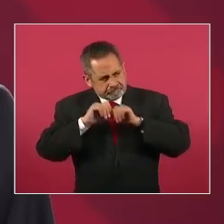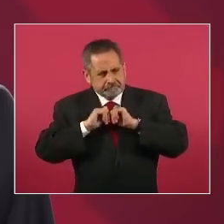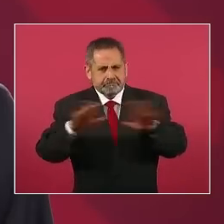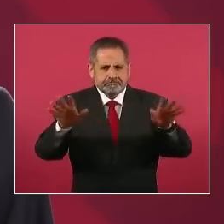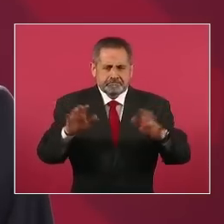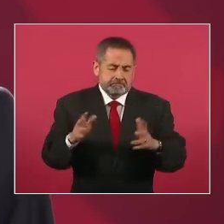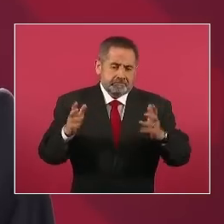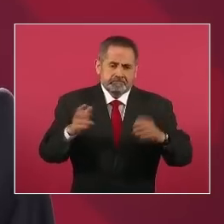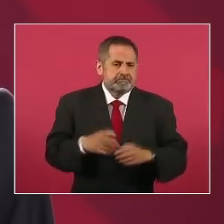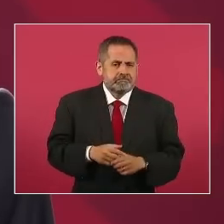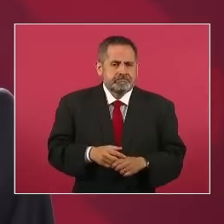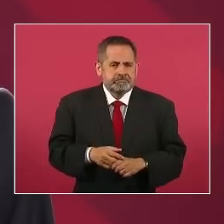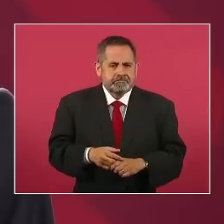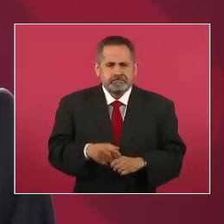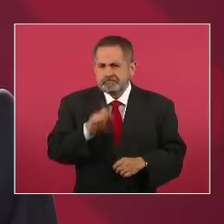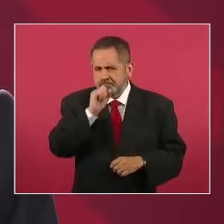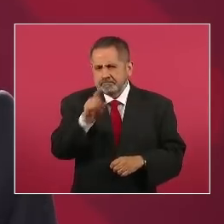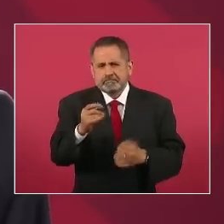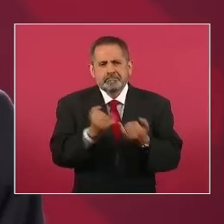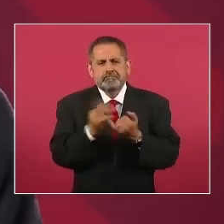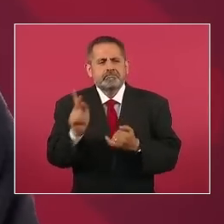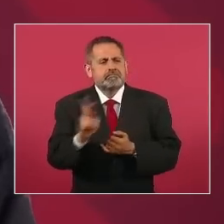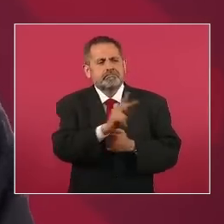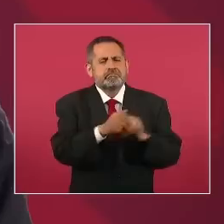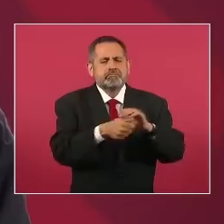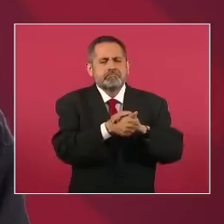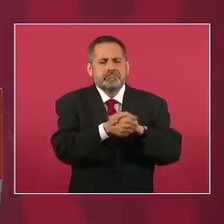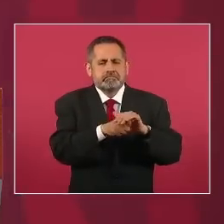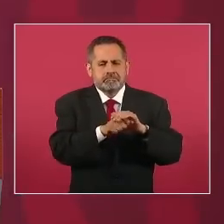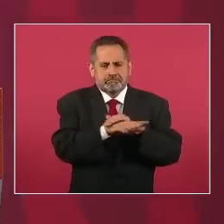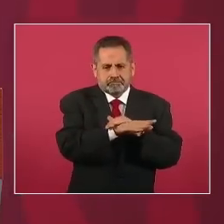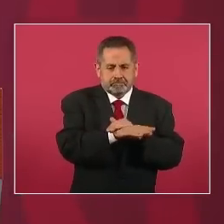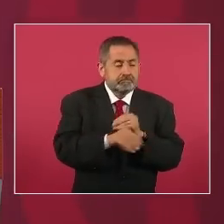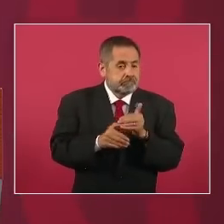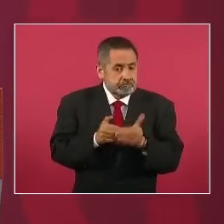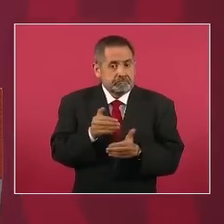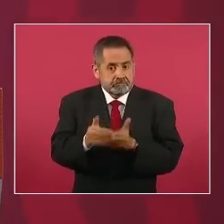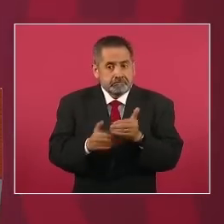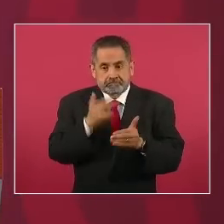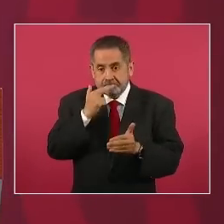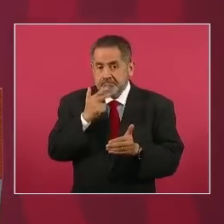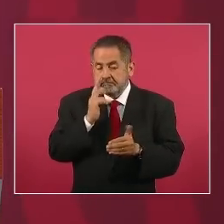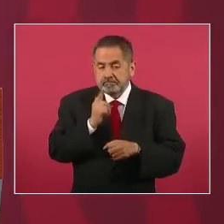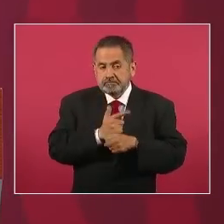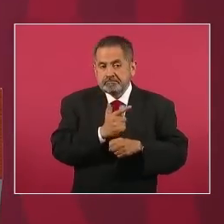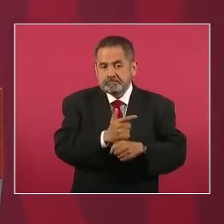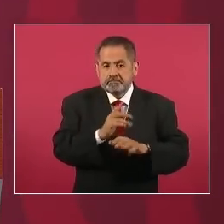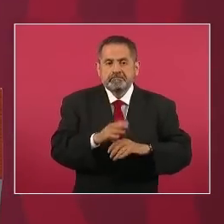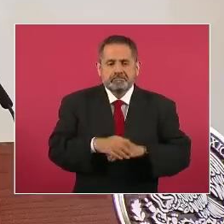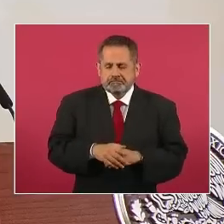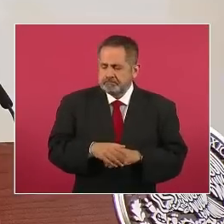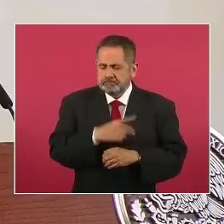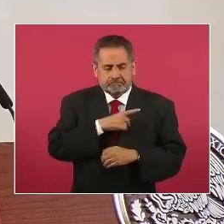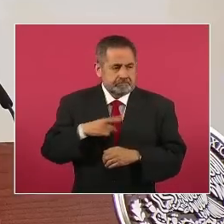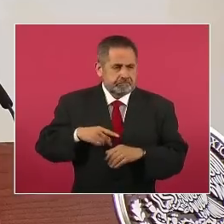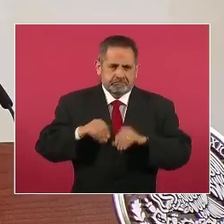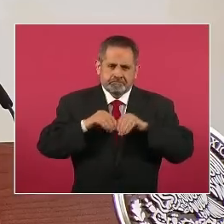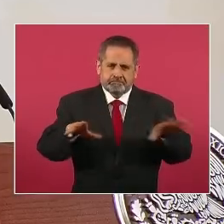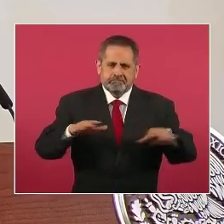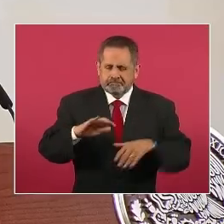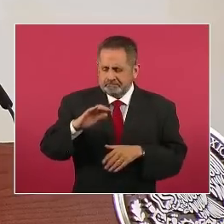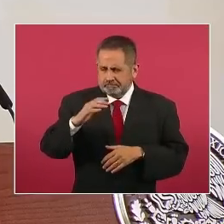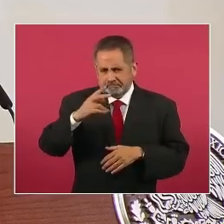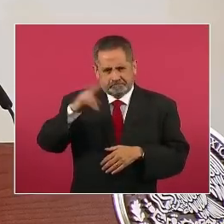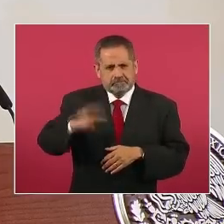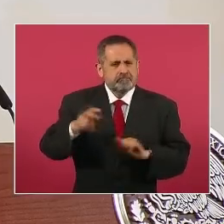esto no se vuelve más doloroso para las víctimas pues claro que sí por supuesto que sí es una